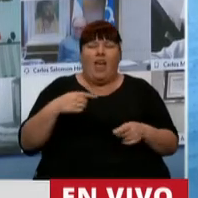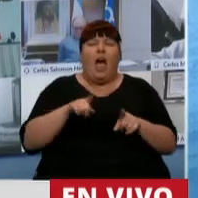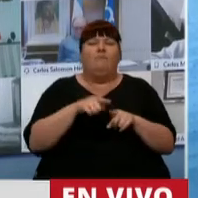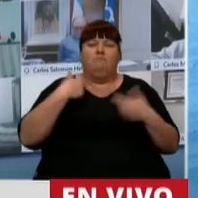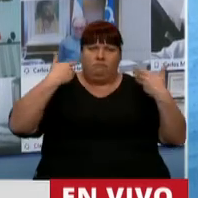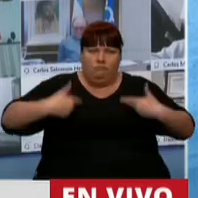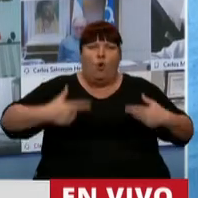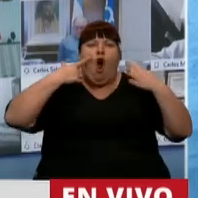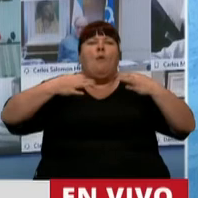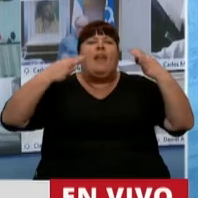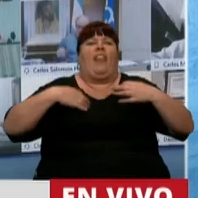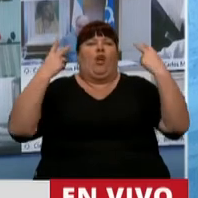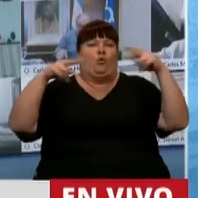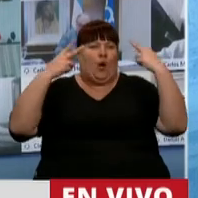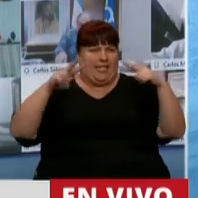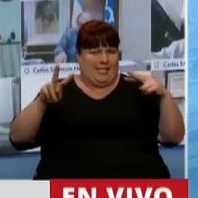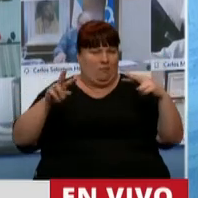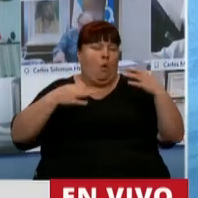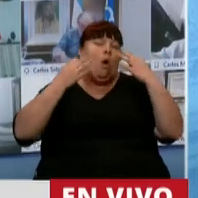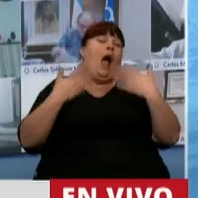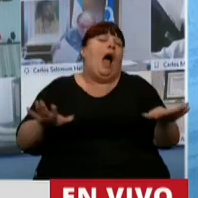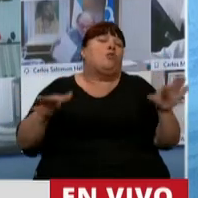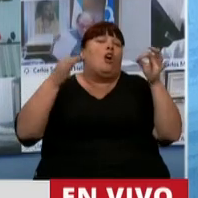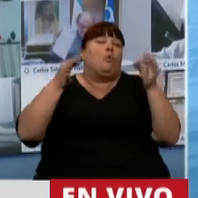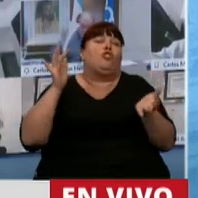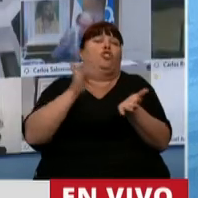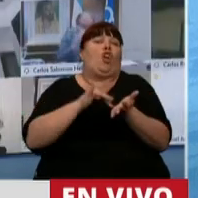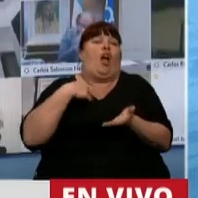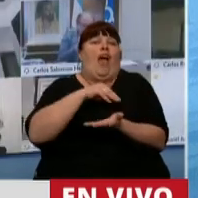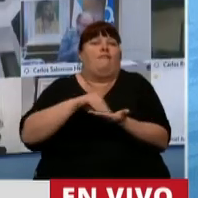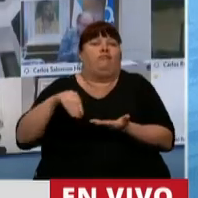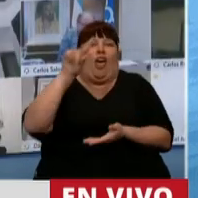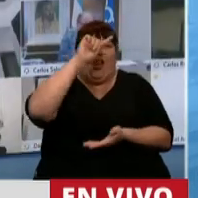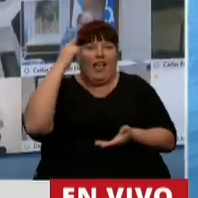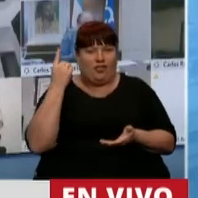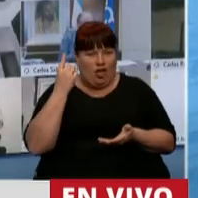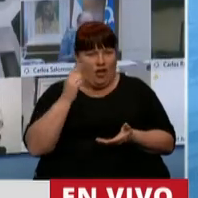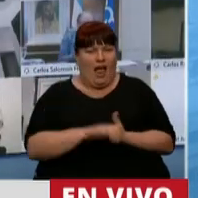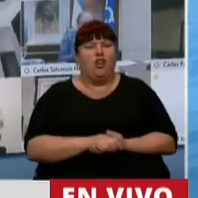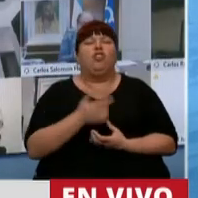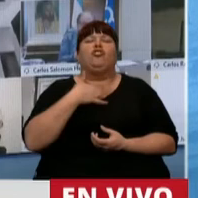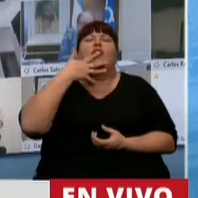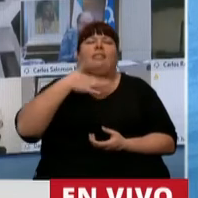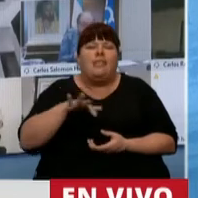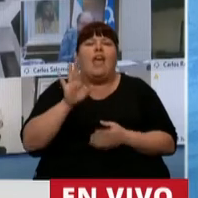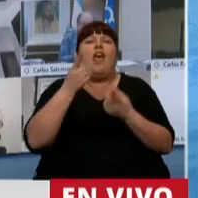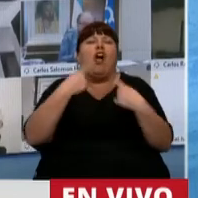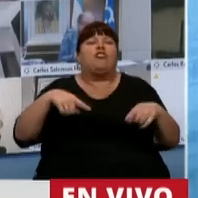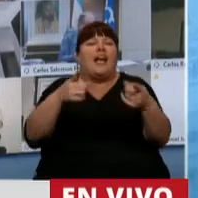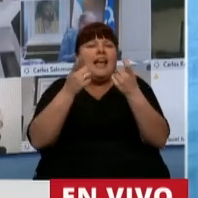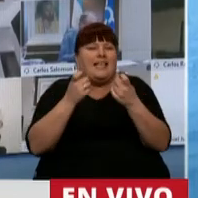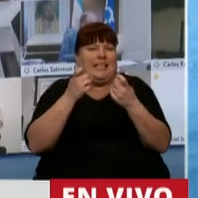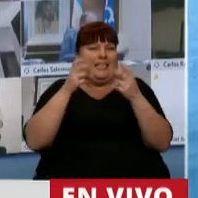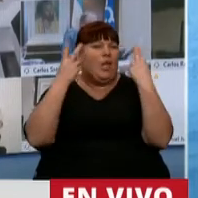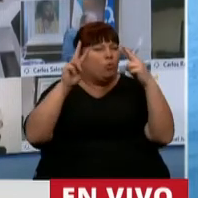siento un hombre del turismo que circunstancialmente soy legislador nacional interpreto las necesidades que ha